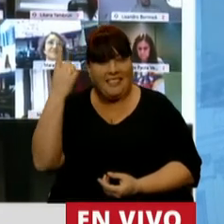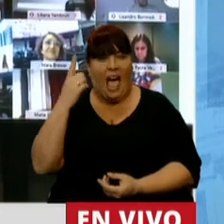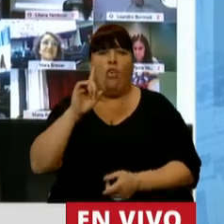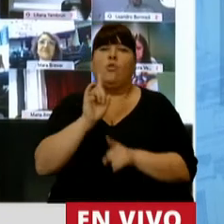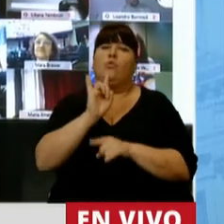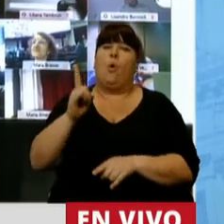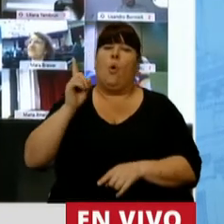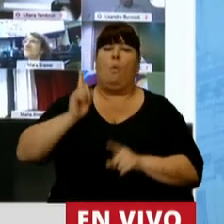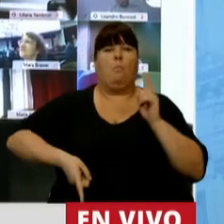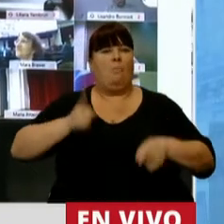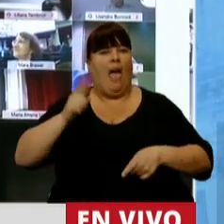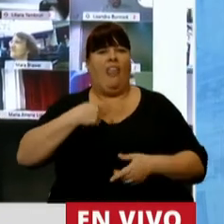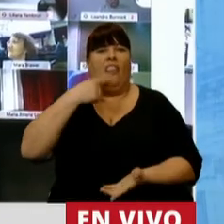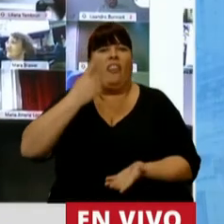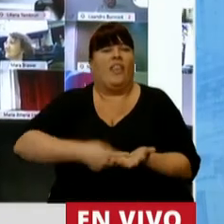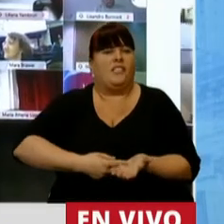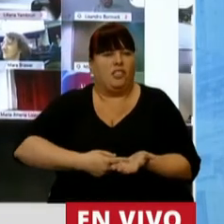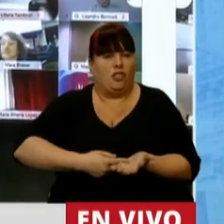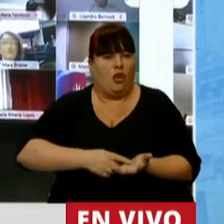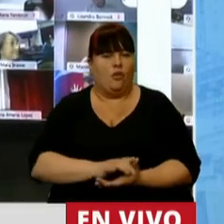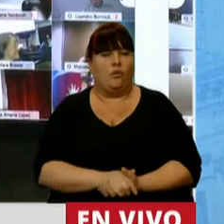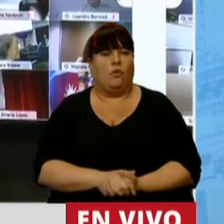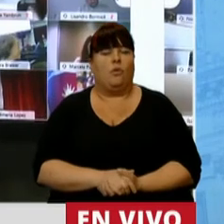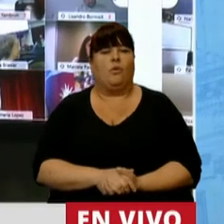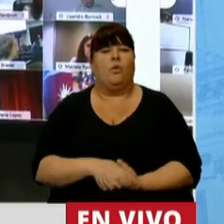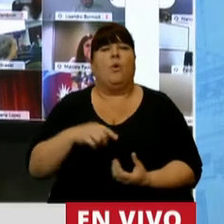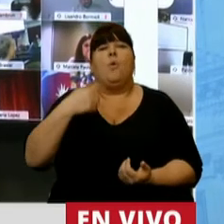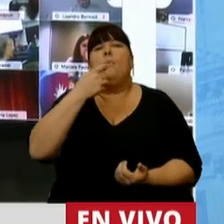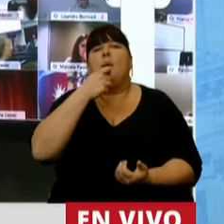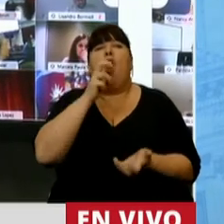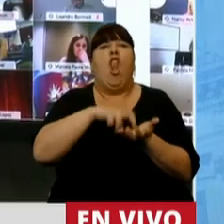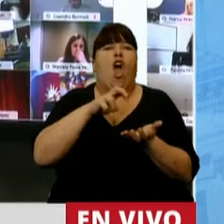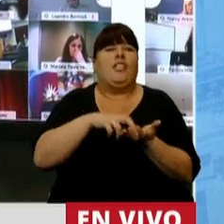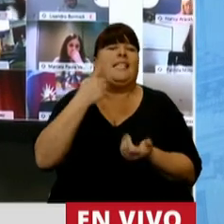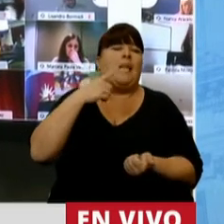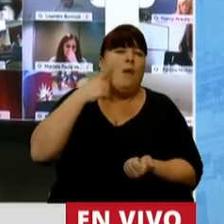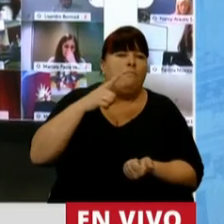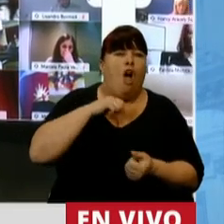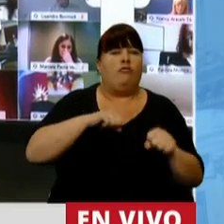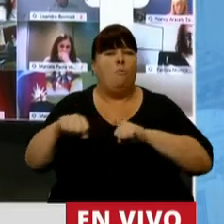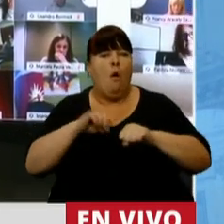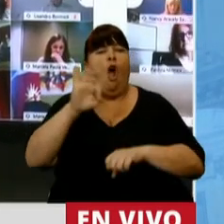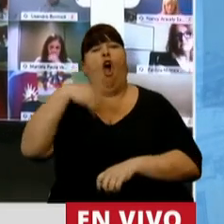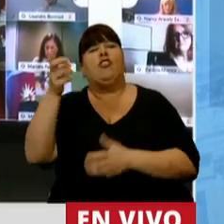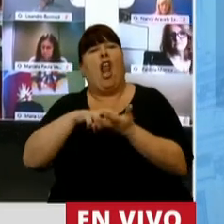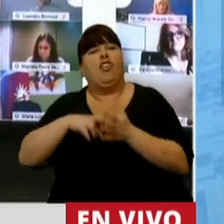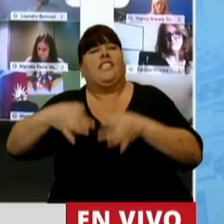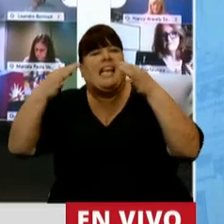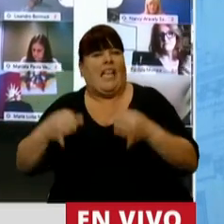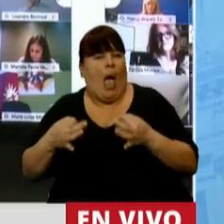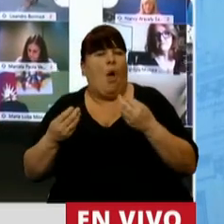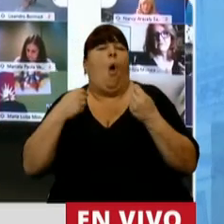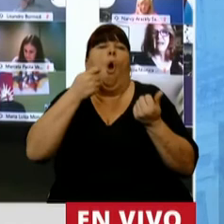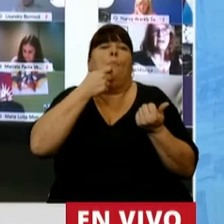atribuya la decisión de cuándo una noticia es malintencionada o cuándo una noticia es correcta